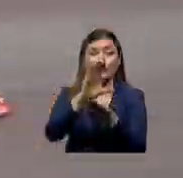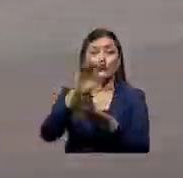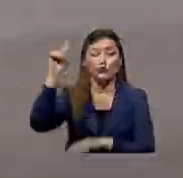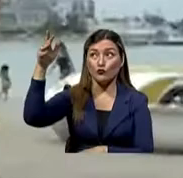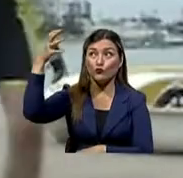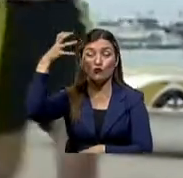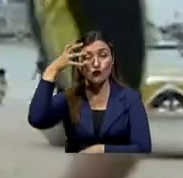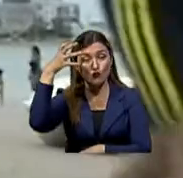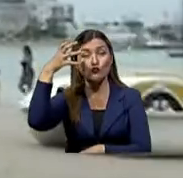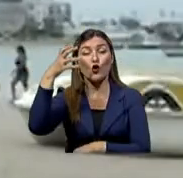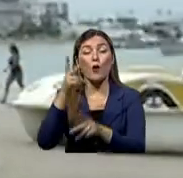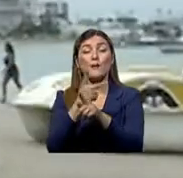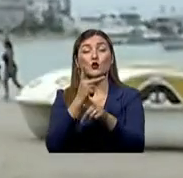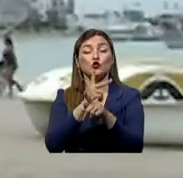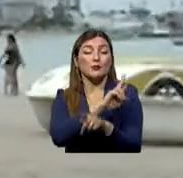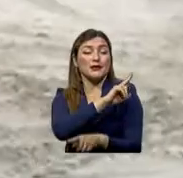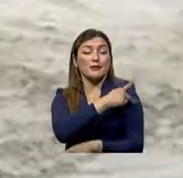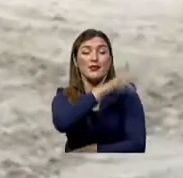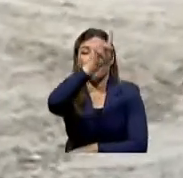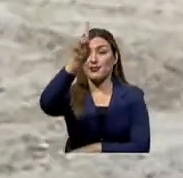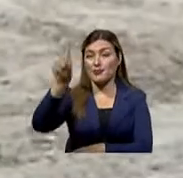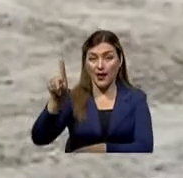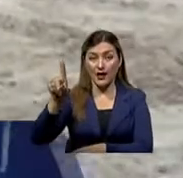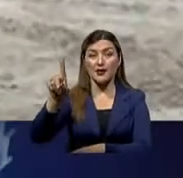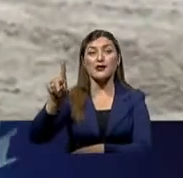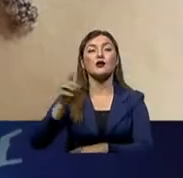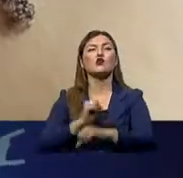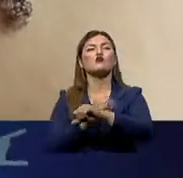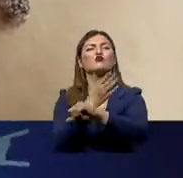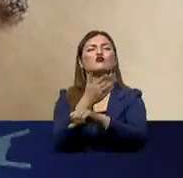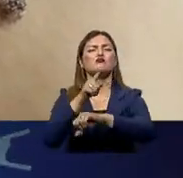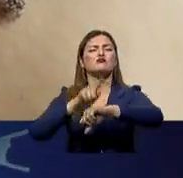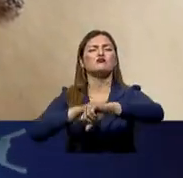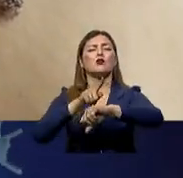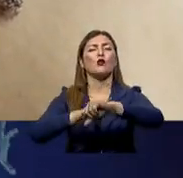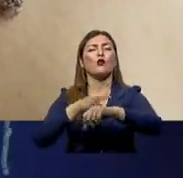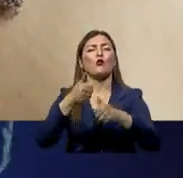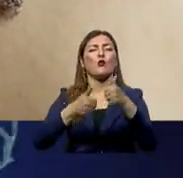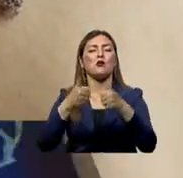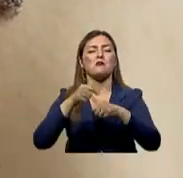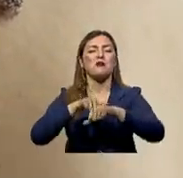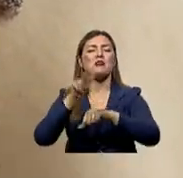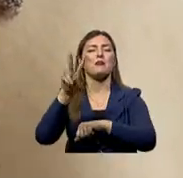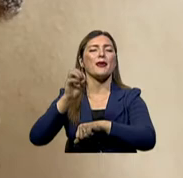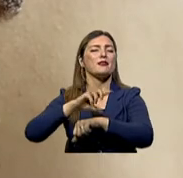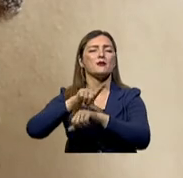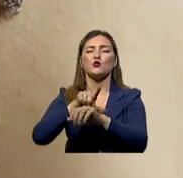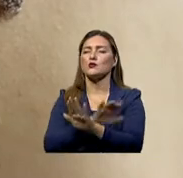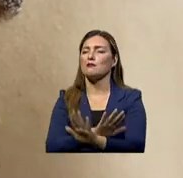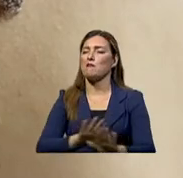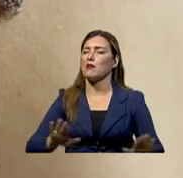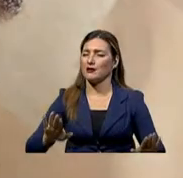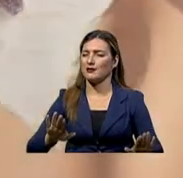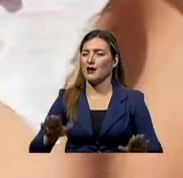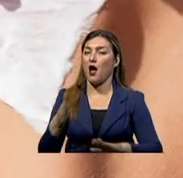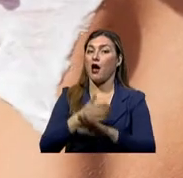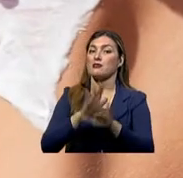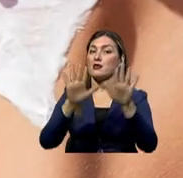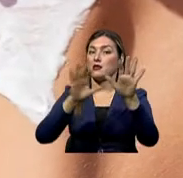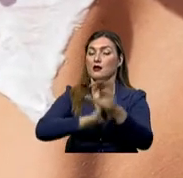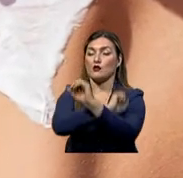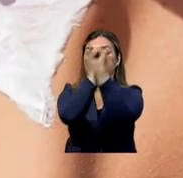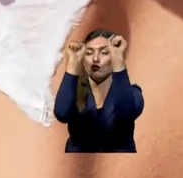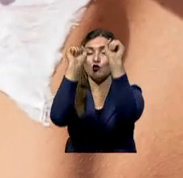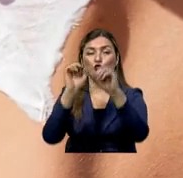solar estimula la producción de vitamina D. Por ello, se recomienda exponerse, pero no más de 20 minutos y antes de las 10 de la mañana.